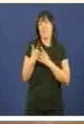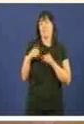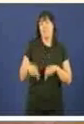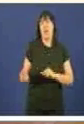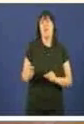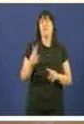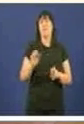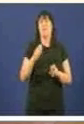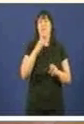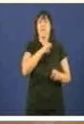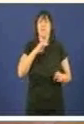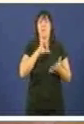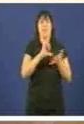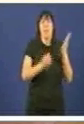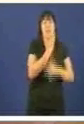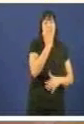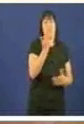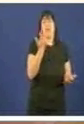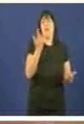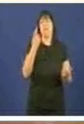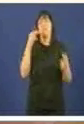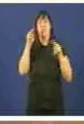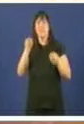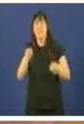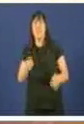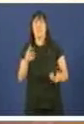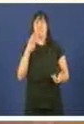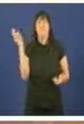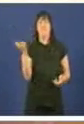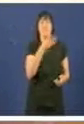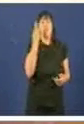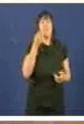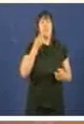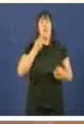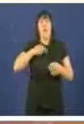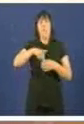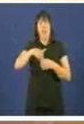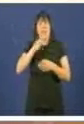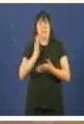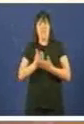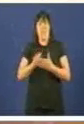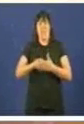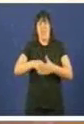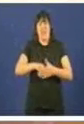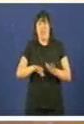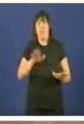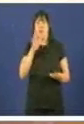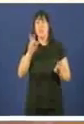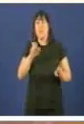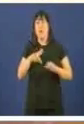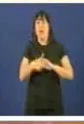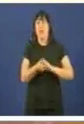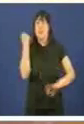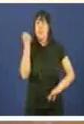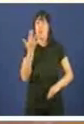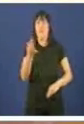centros de día, vivendas comunitarias, fogares residenciais, pero que deixaban a metade das prazas pechadas, cousas da austeridade, en tanto hai máis de